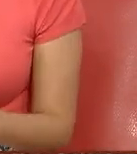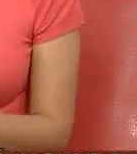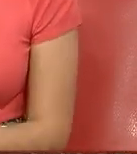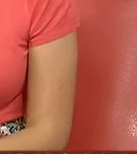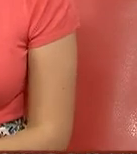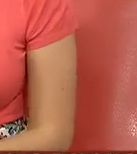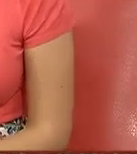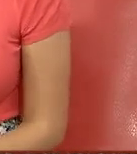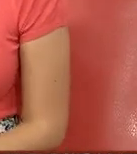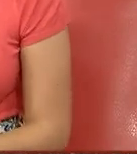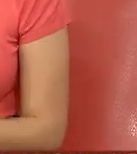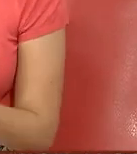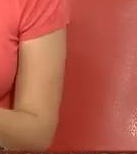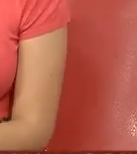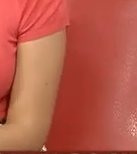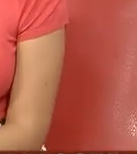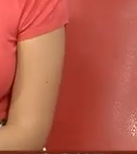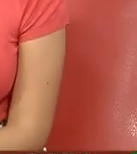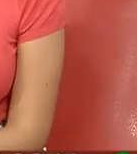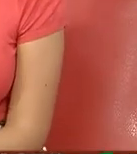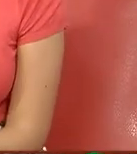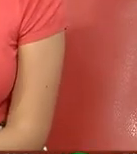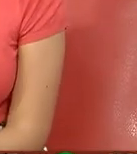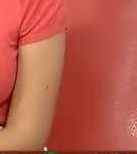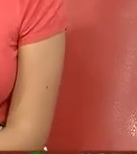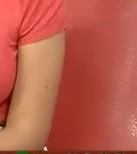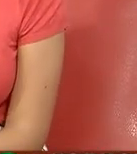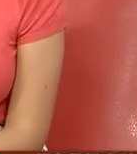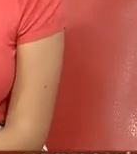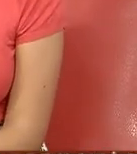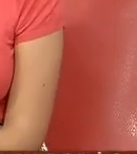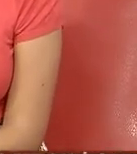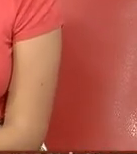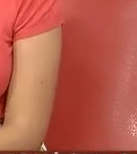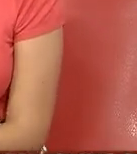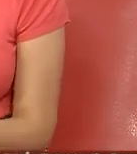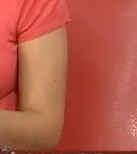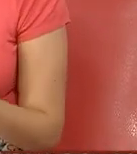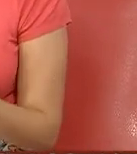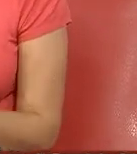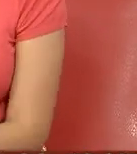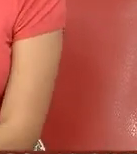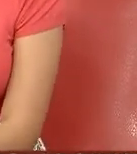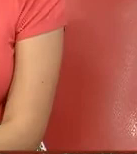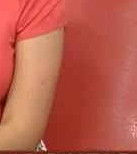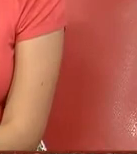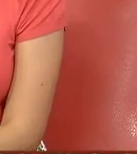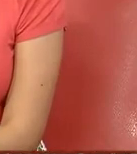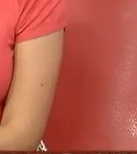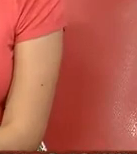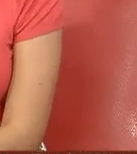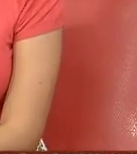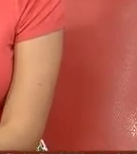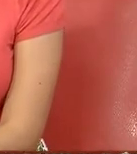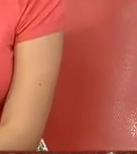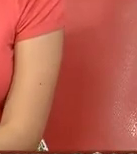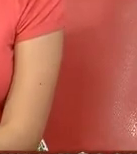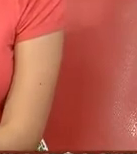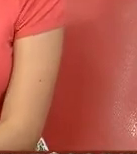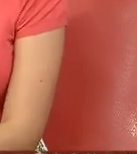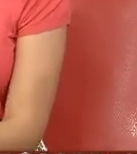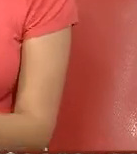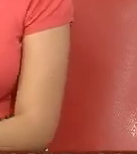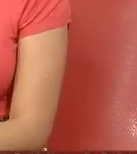ahora hasta el espacio China comenzó con su misión de conquistar el espacio su tripulación fue enviada a través del sprint